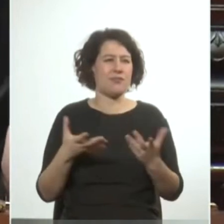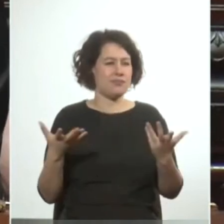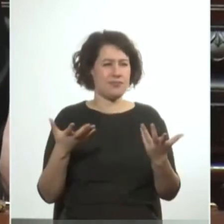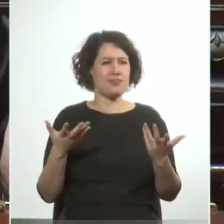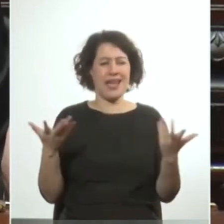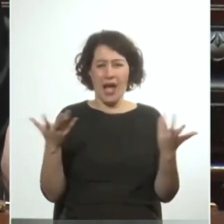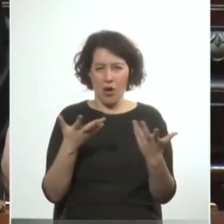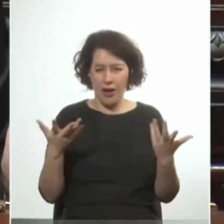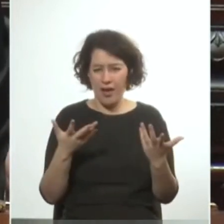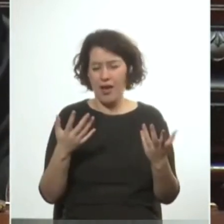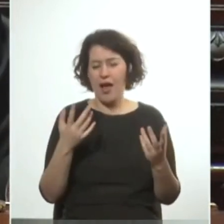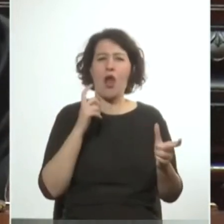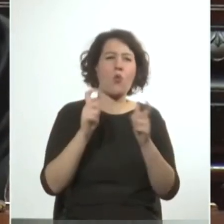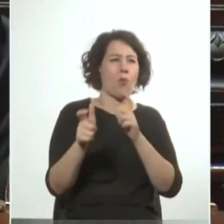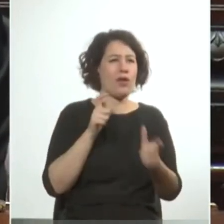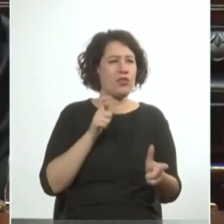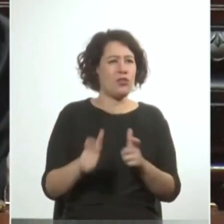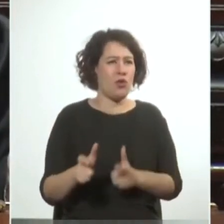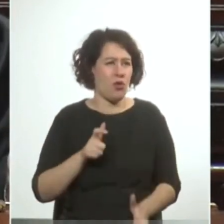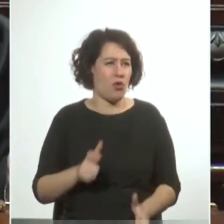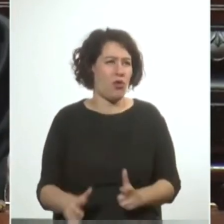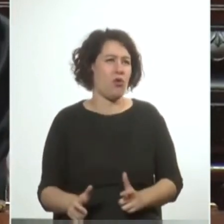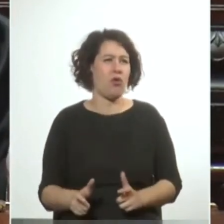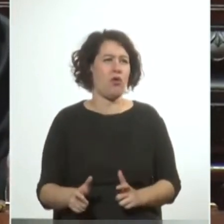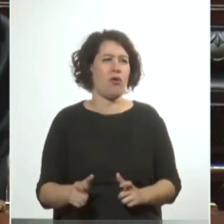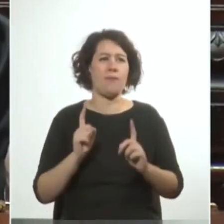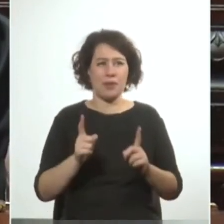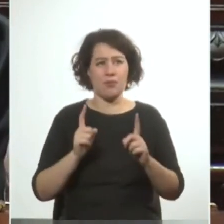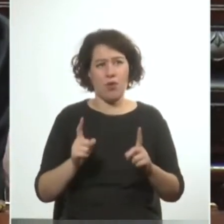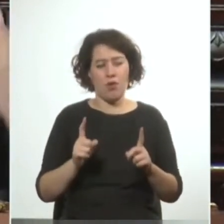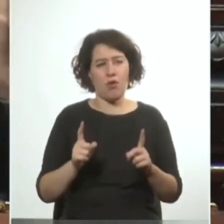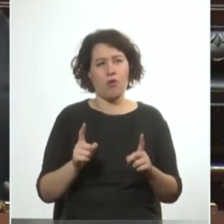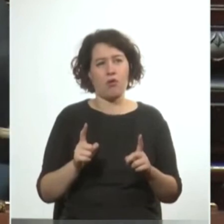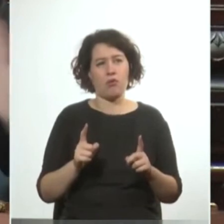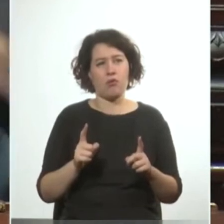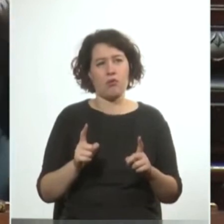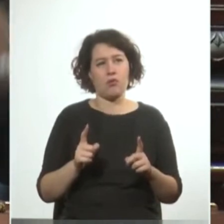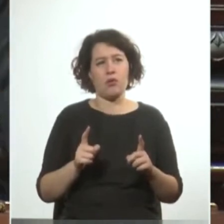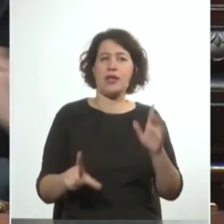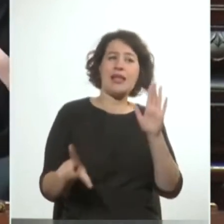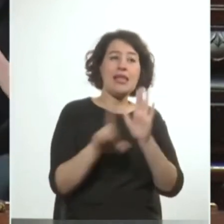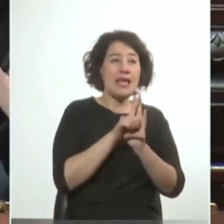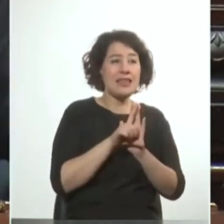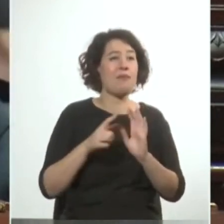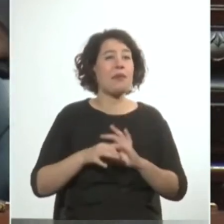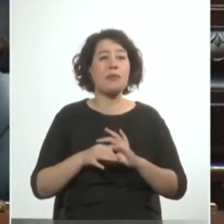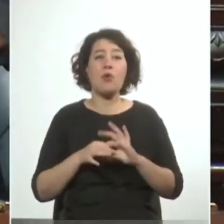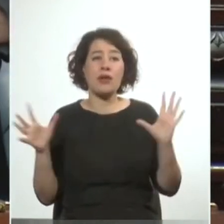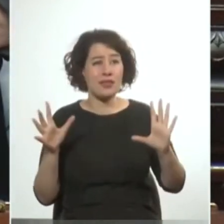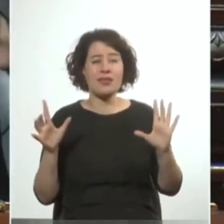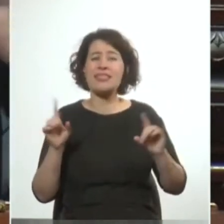entonces no vengamos con argumentos que fueron consagrados de una forma en la cual legítima y democráticamente